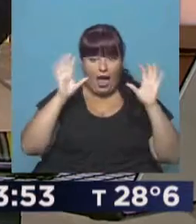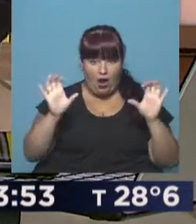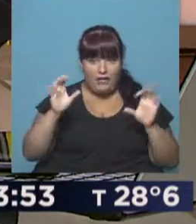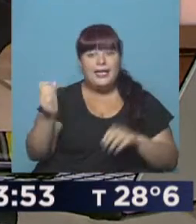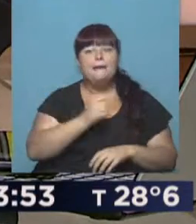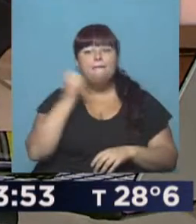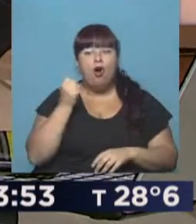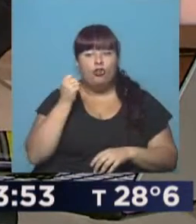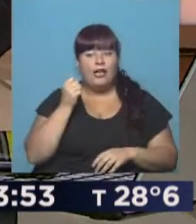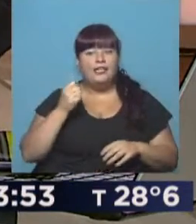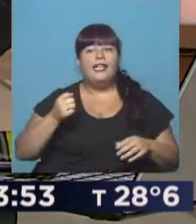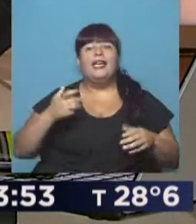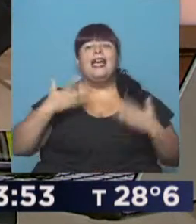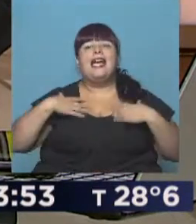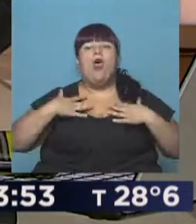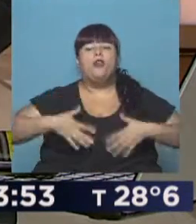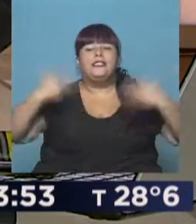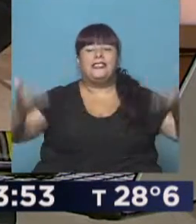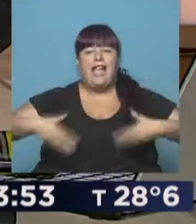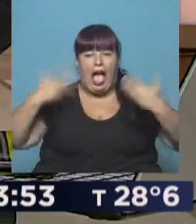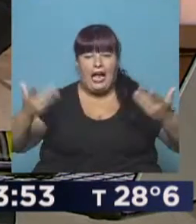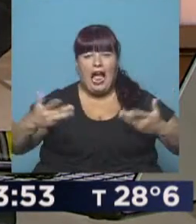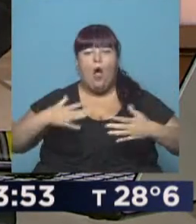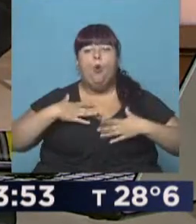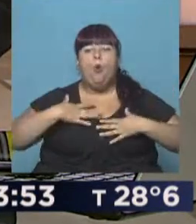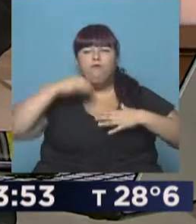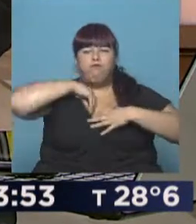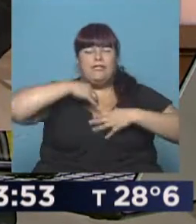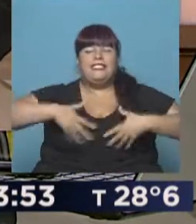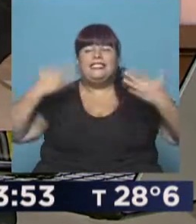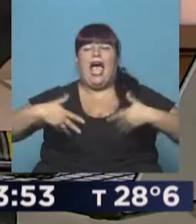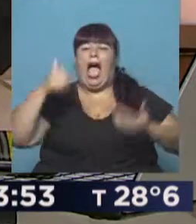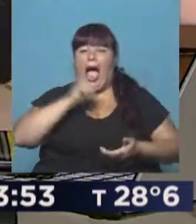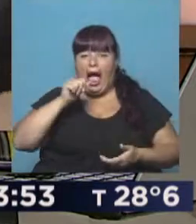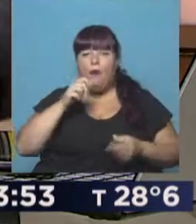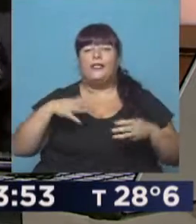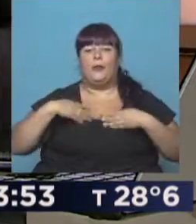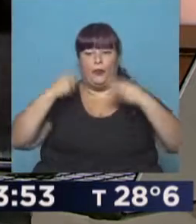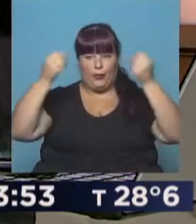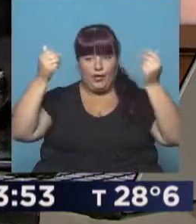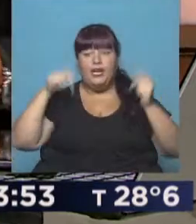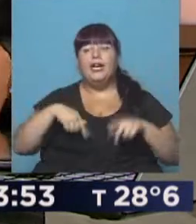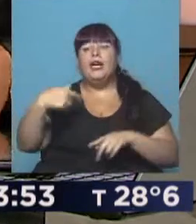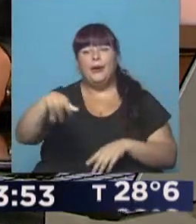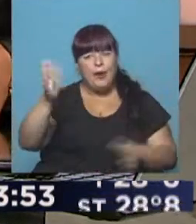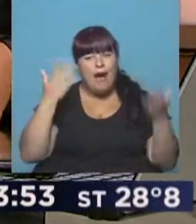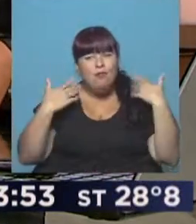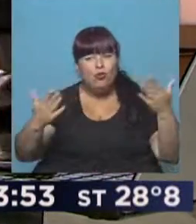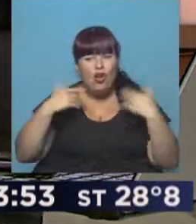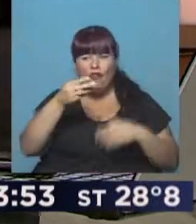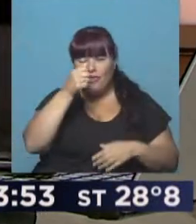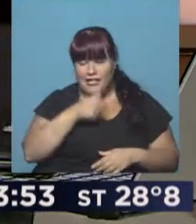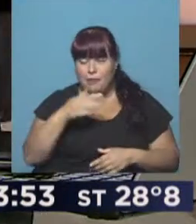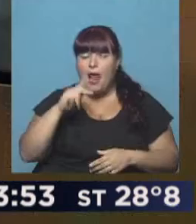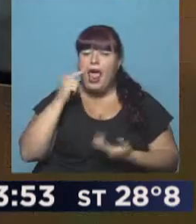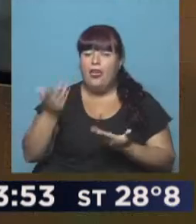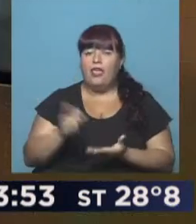lo importante es sacar el calor del cuerpo, hacer que el calor del cuerpo salga, la hidratación y la evaporación. Bueno, se vienen temperaturas altísimas para este fin de semana.